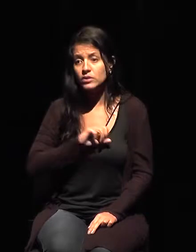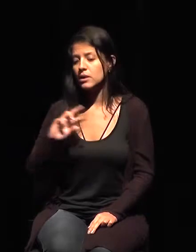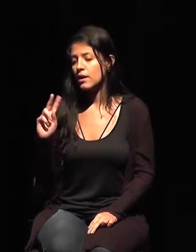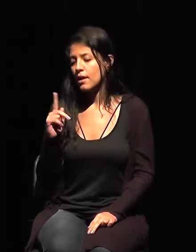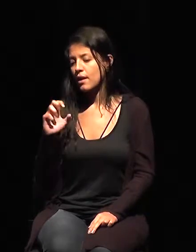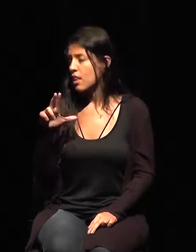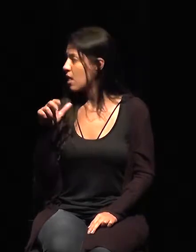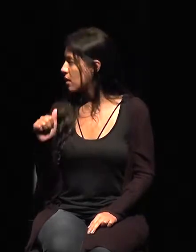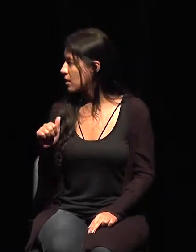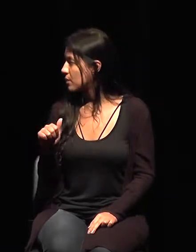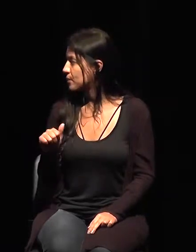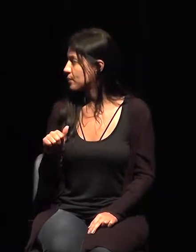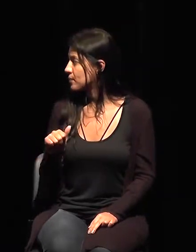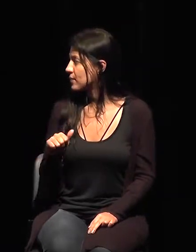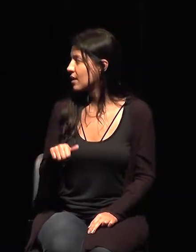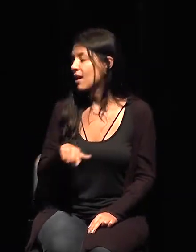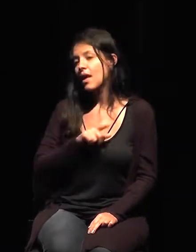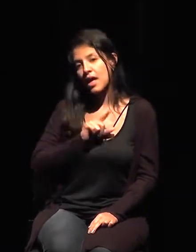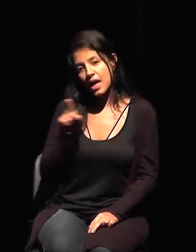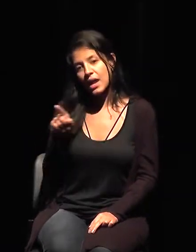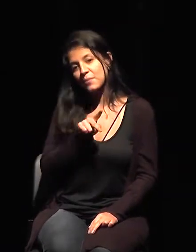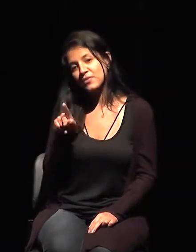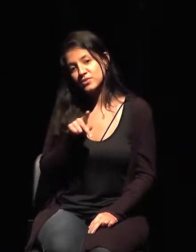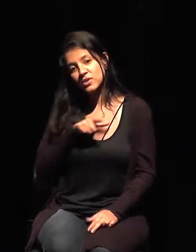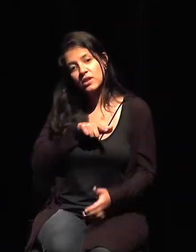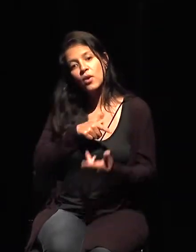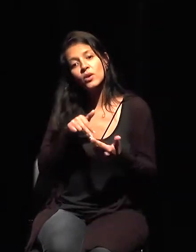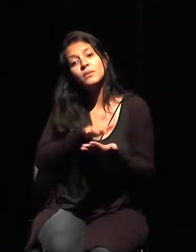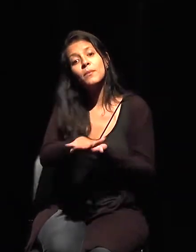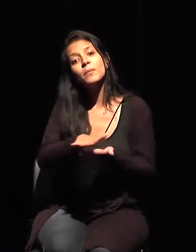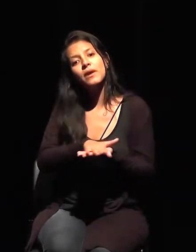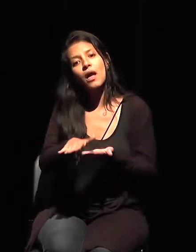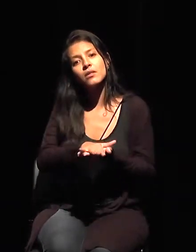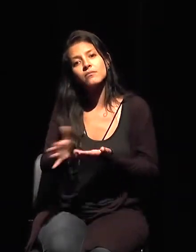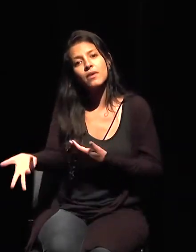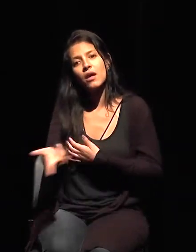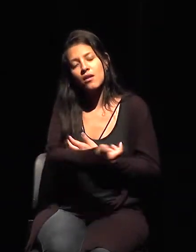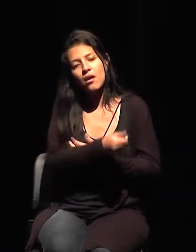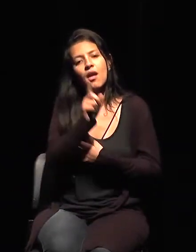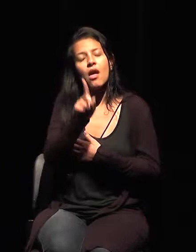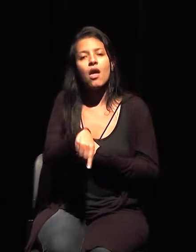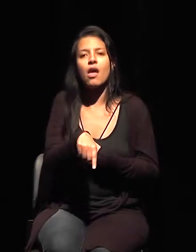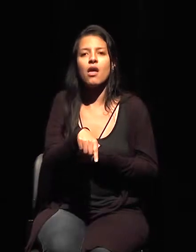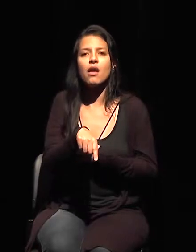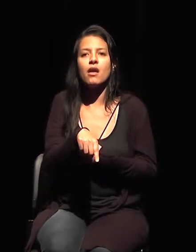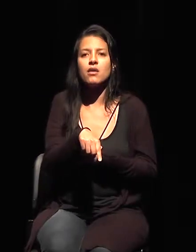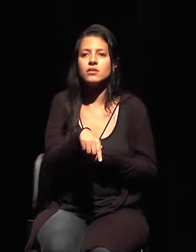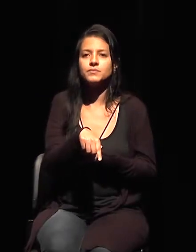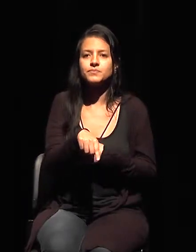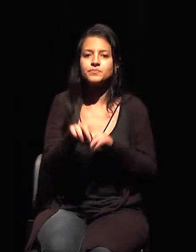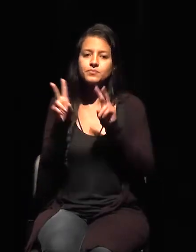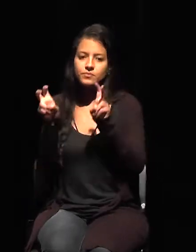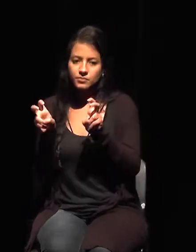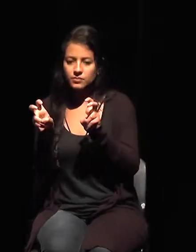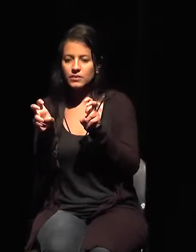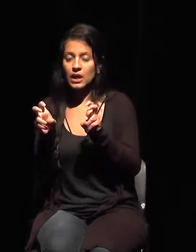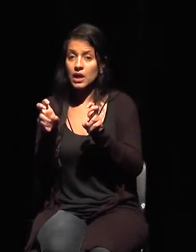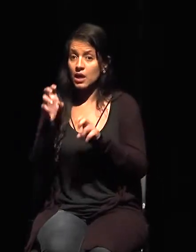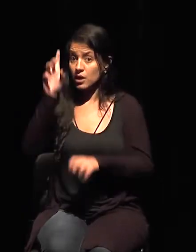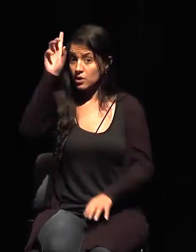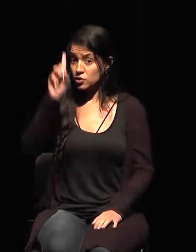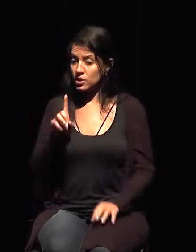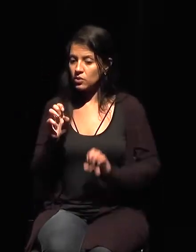tiene, está publicando cosas muy interesantes, y conecta muy bien el derecho a la educación, el derecho al patrimonio cultural,